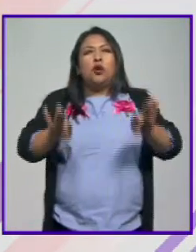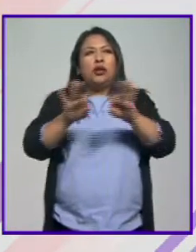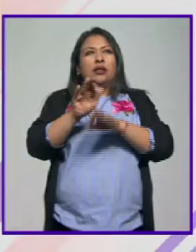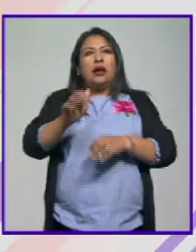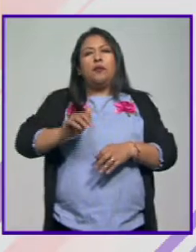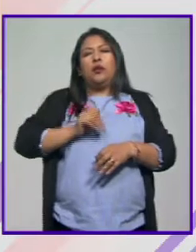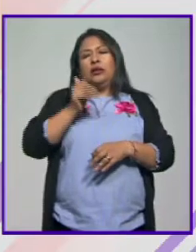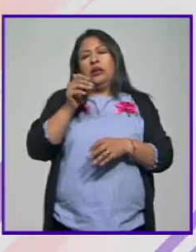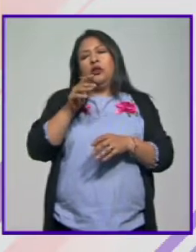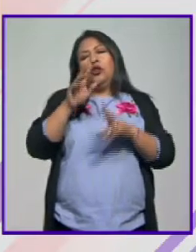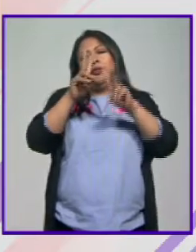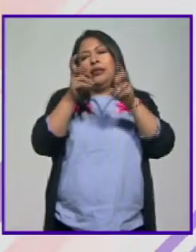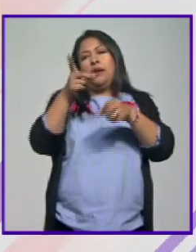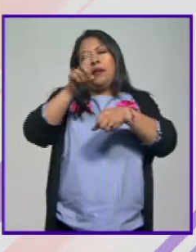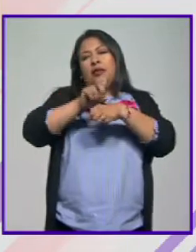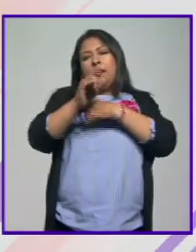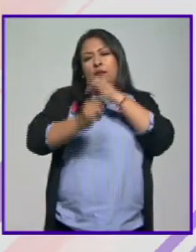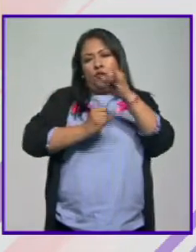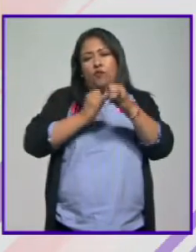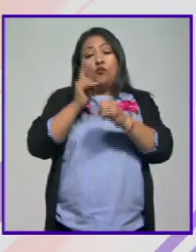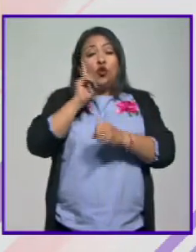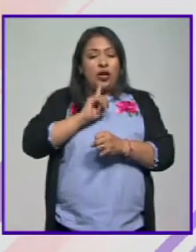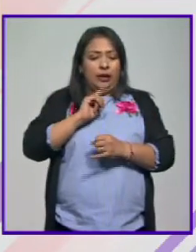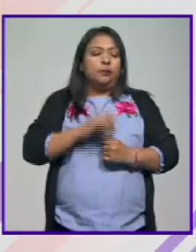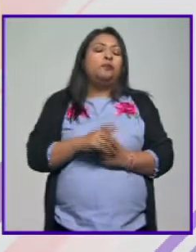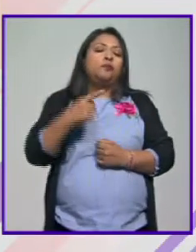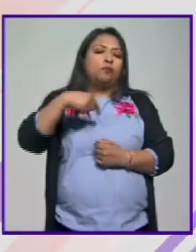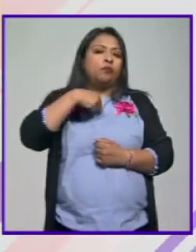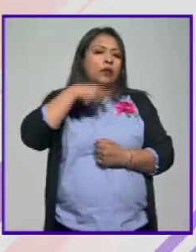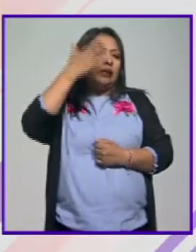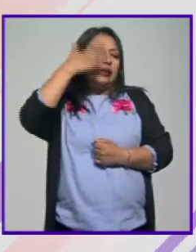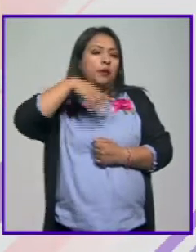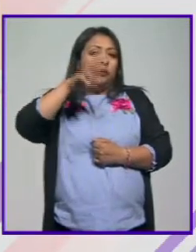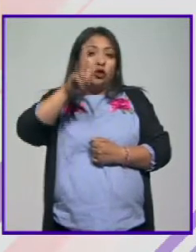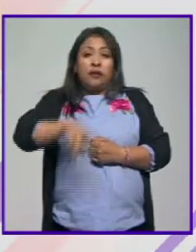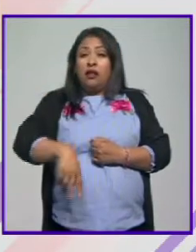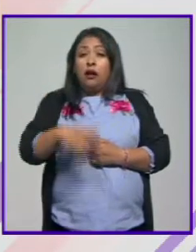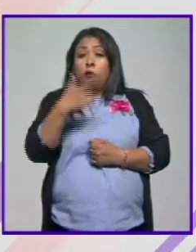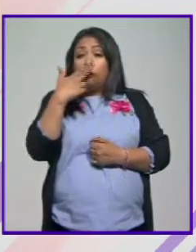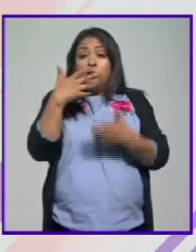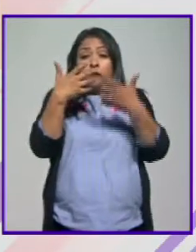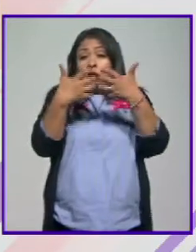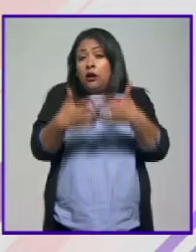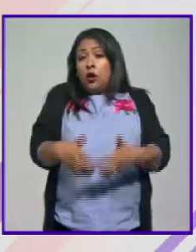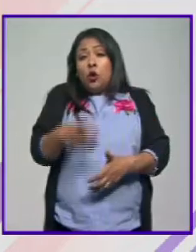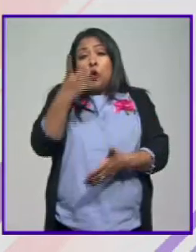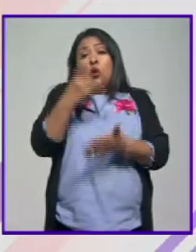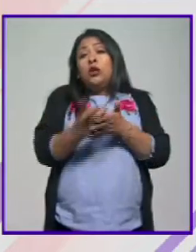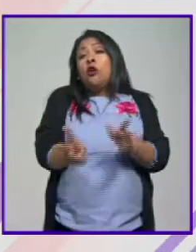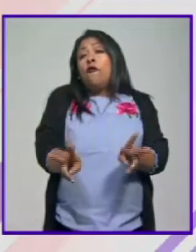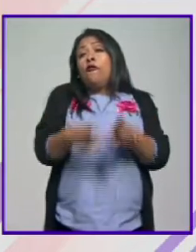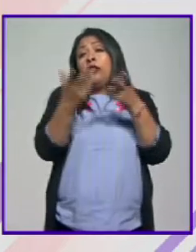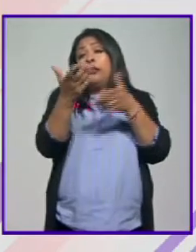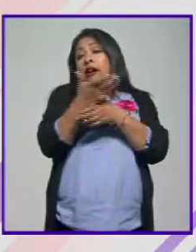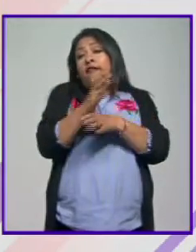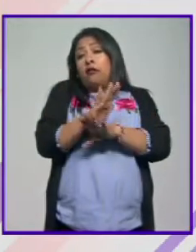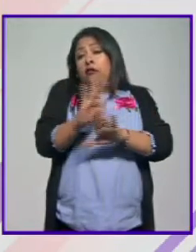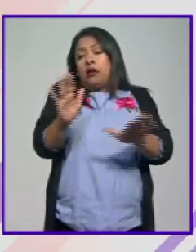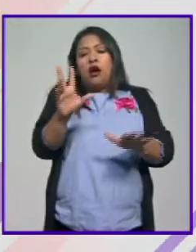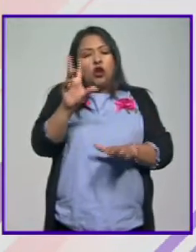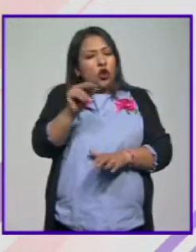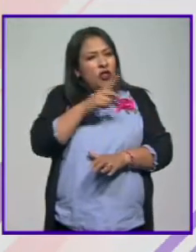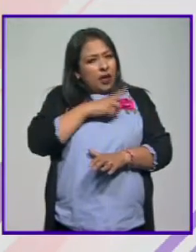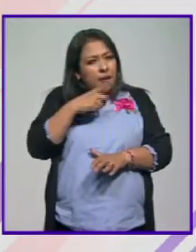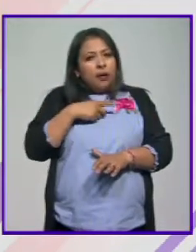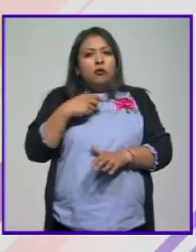contexto del día de la mujer nosotros estamos convencidos que no funciona en nuestra industria solamente el comercio del café tenemos que dar un paso